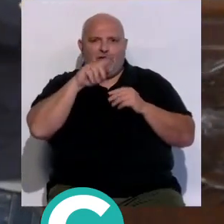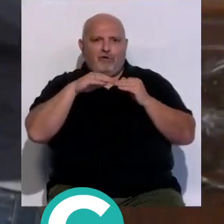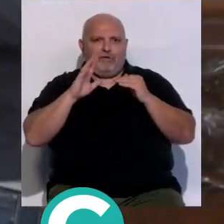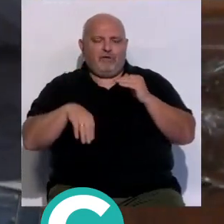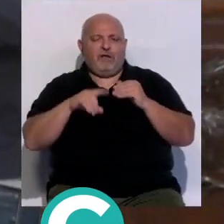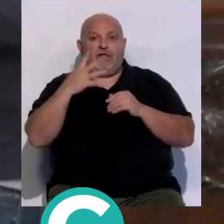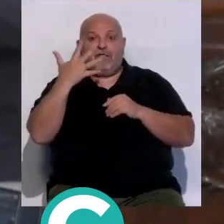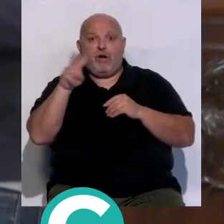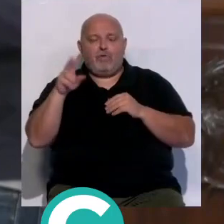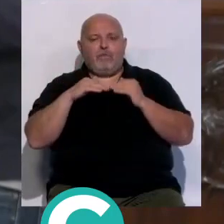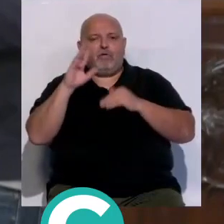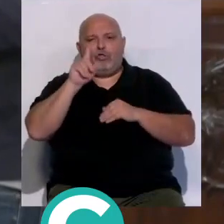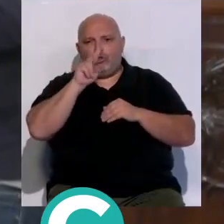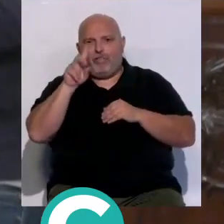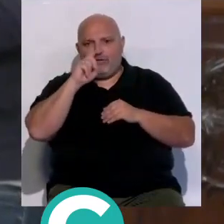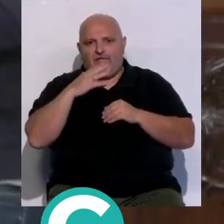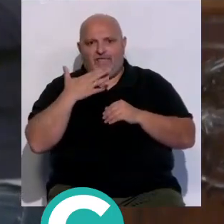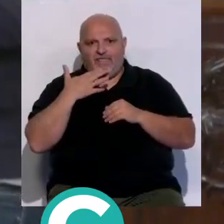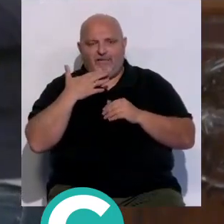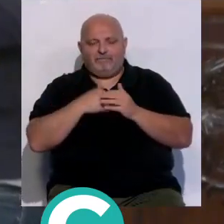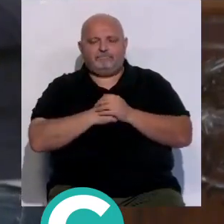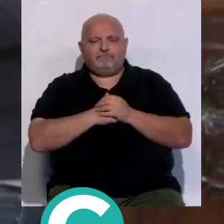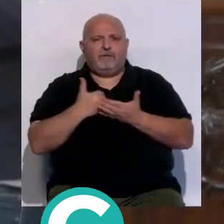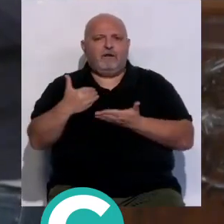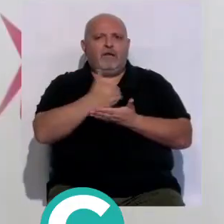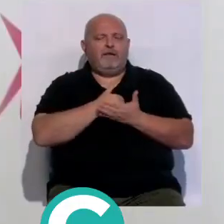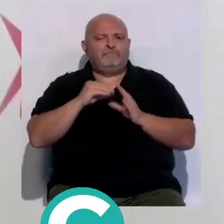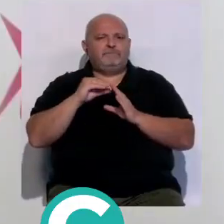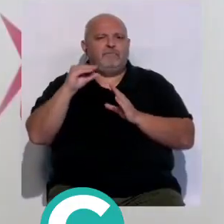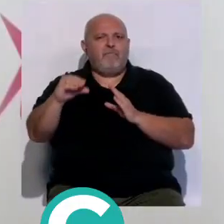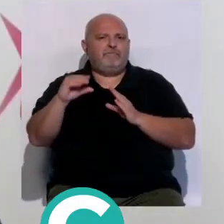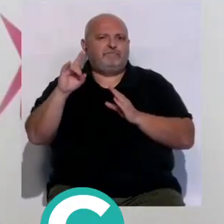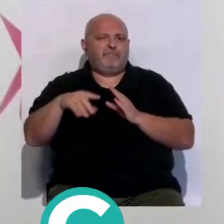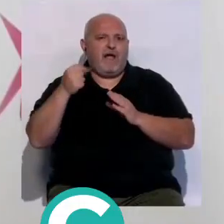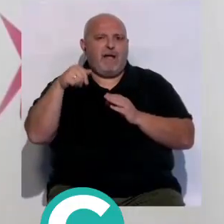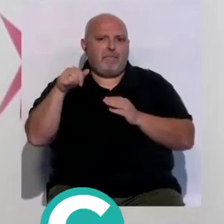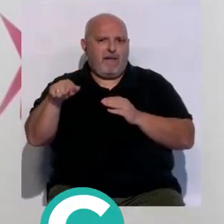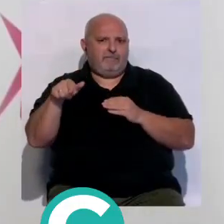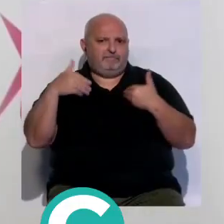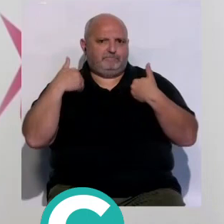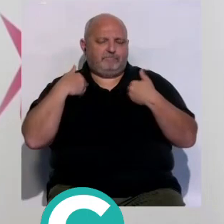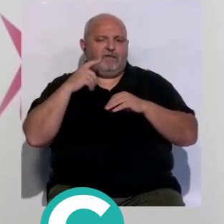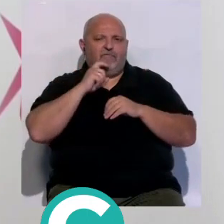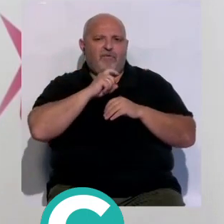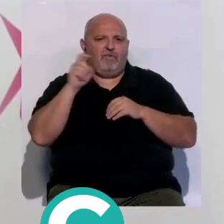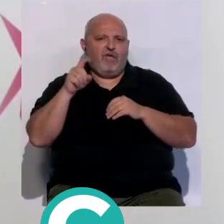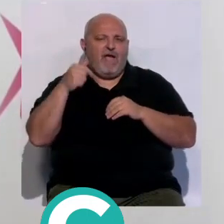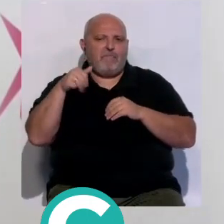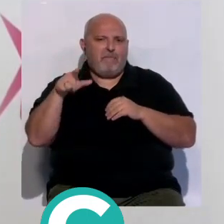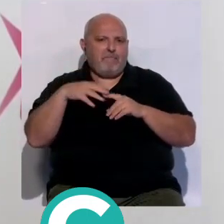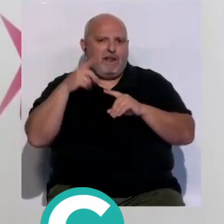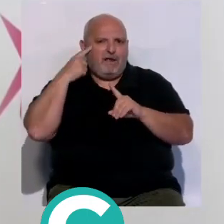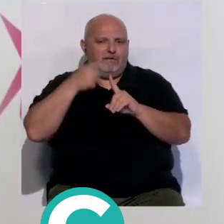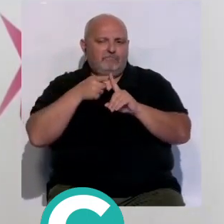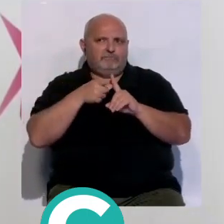años y de 5 para los mayores de esta edad los recaudados se van a destinar a la fundación Agamama en